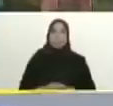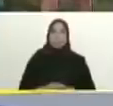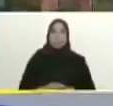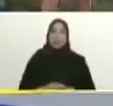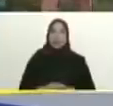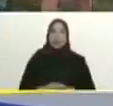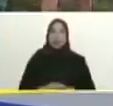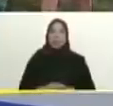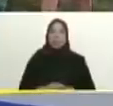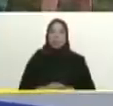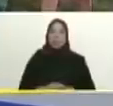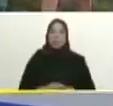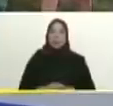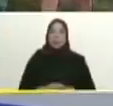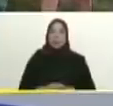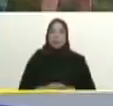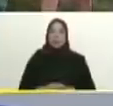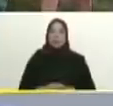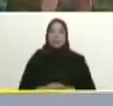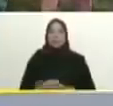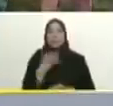peruana a la comunidad colombiana